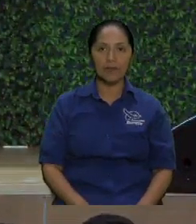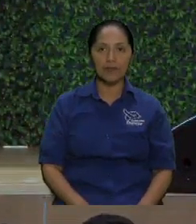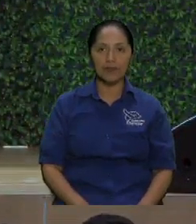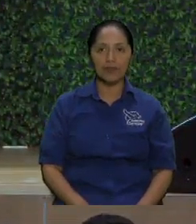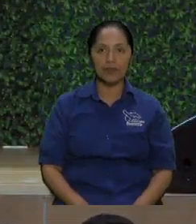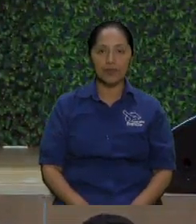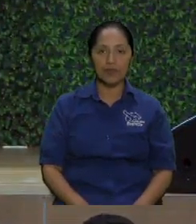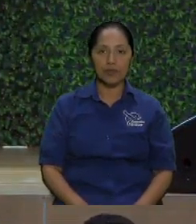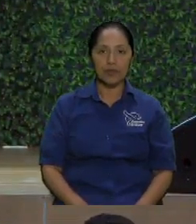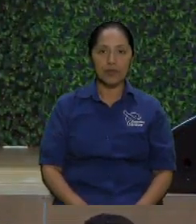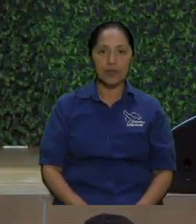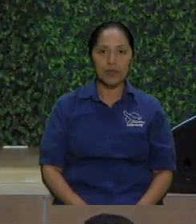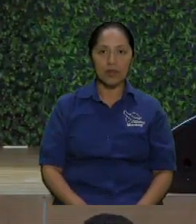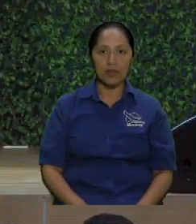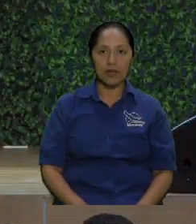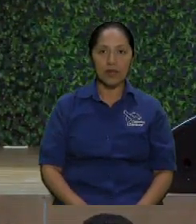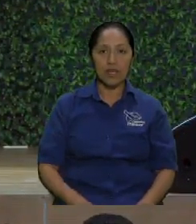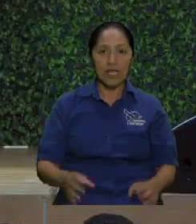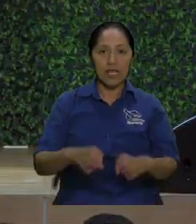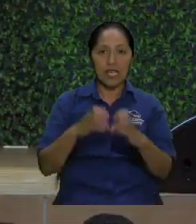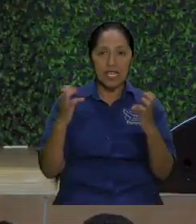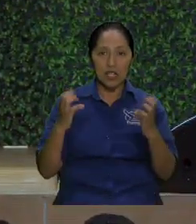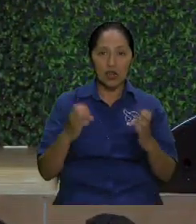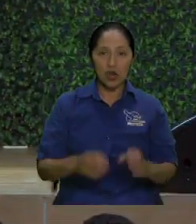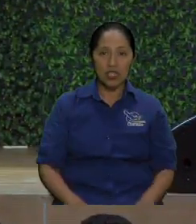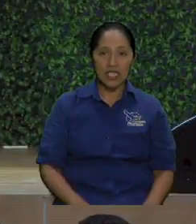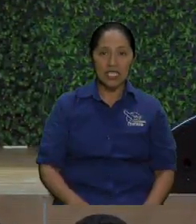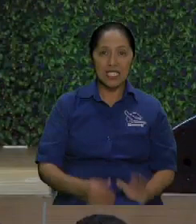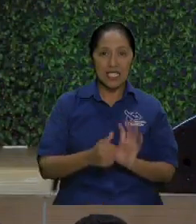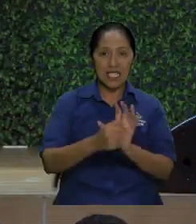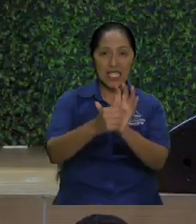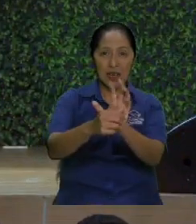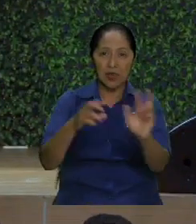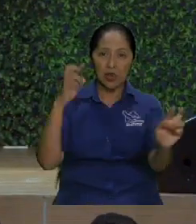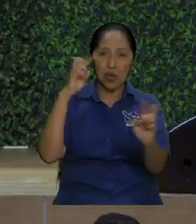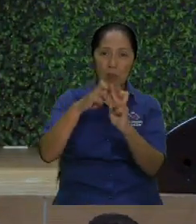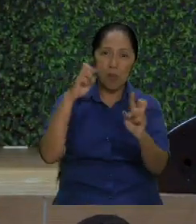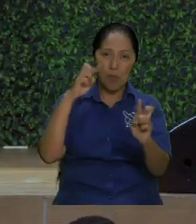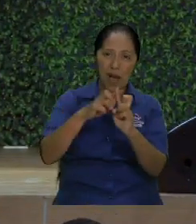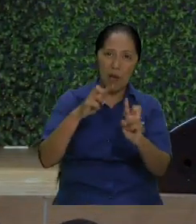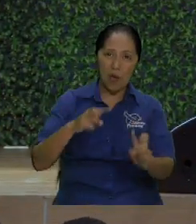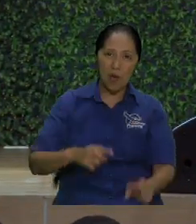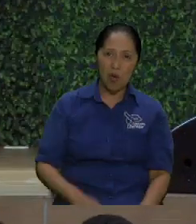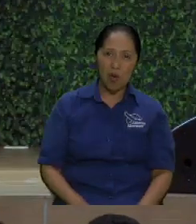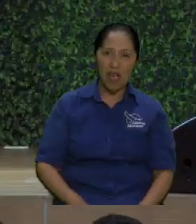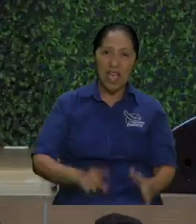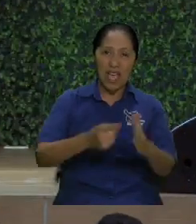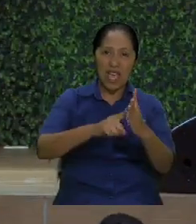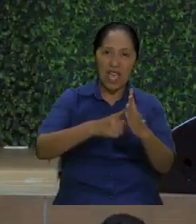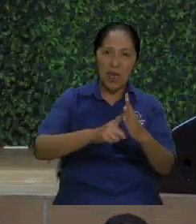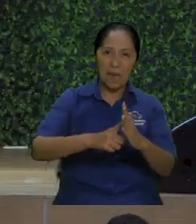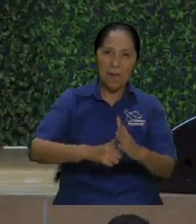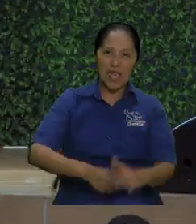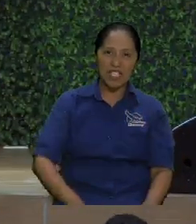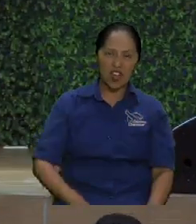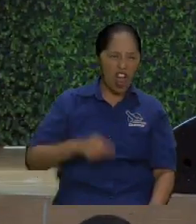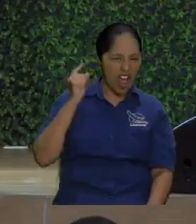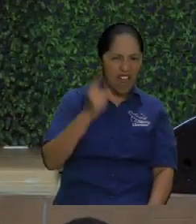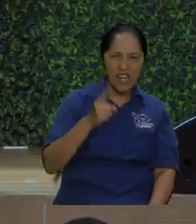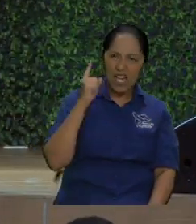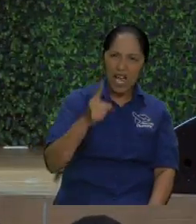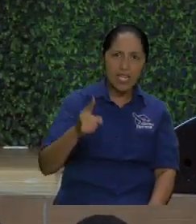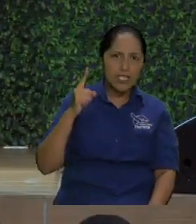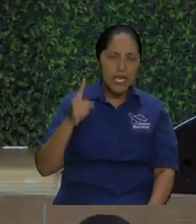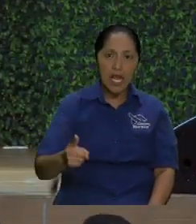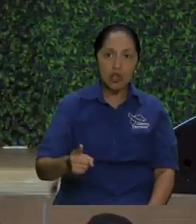acaso Cefas, Apolos o yo morimos por ustedes o fueron bautizados en mi nombre doy gracias a Dios que ninguno de